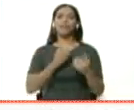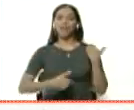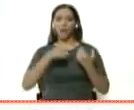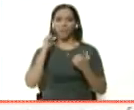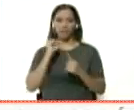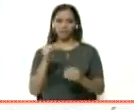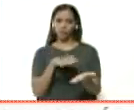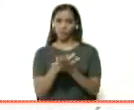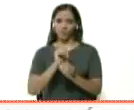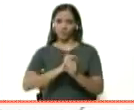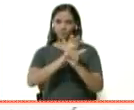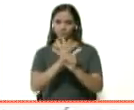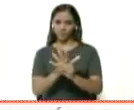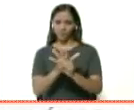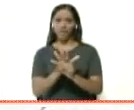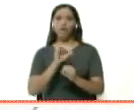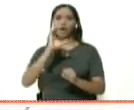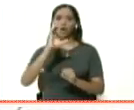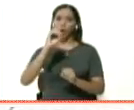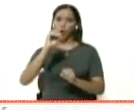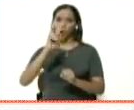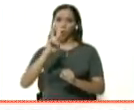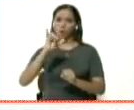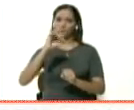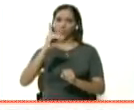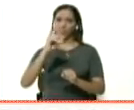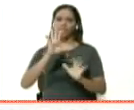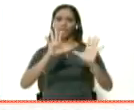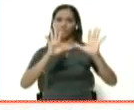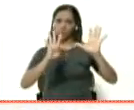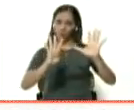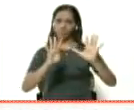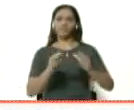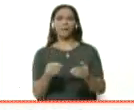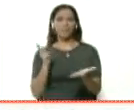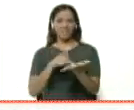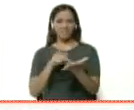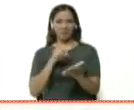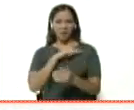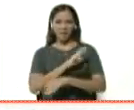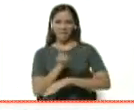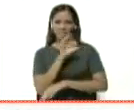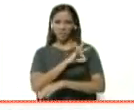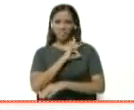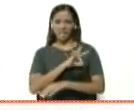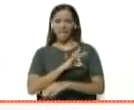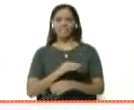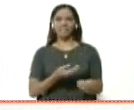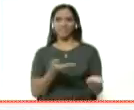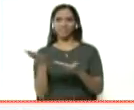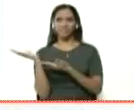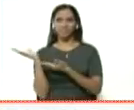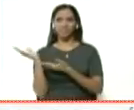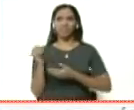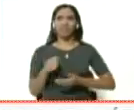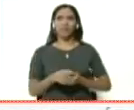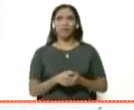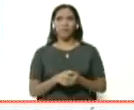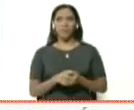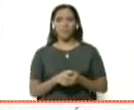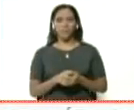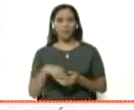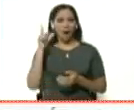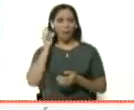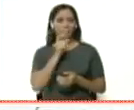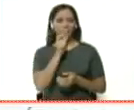Maduro sobre el coronavirus COVID-19. Participa en nuestras redes, arroba Boris Castellanos, arroba BTV Canal 8. Escuchemos